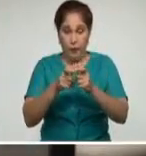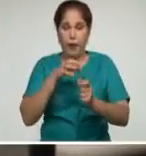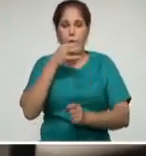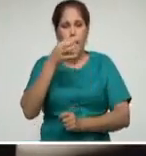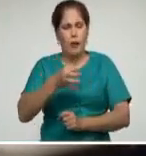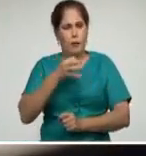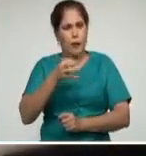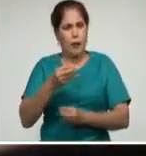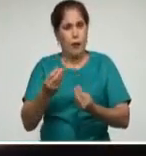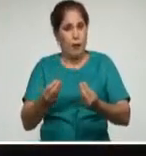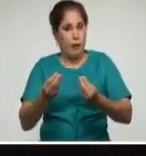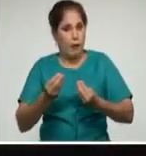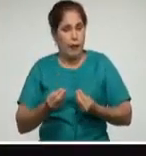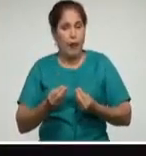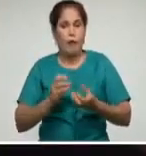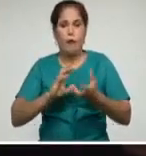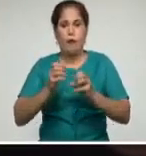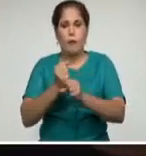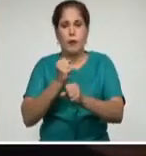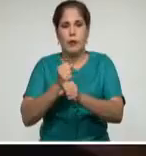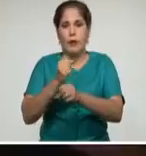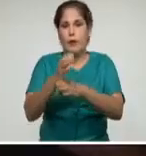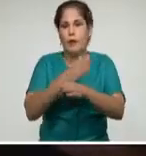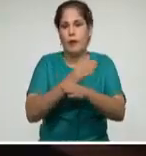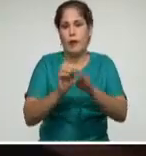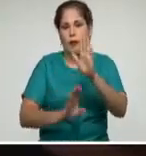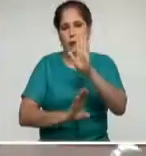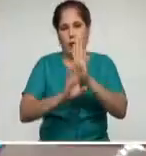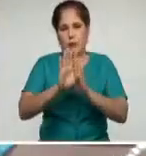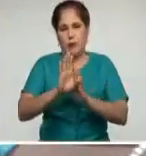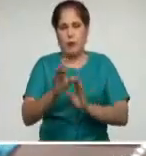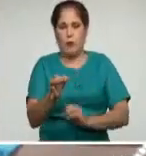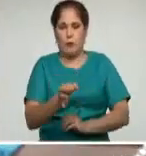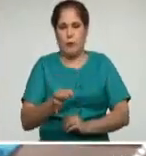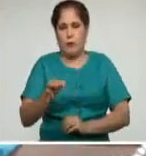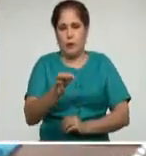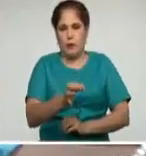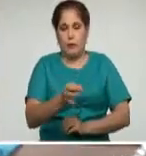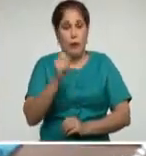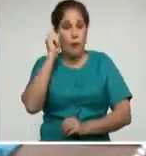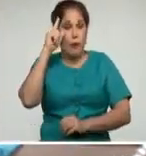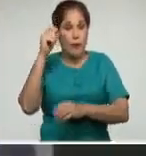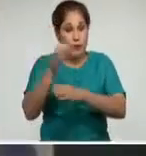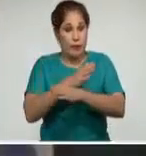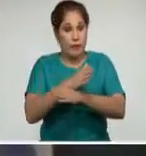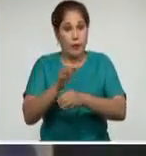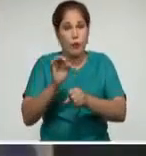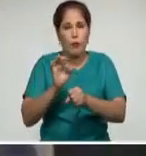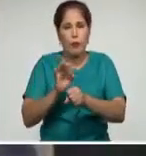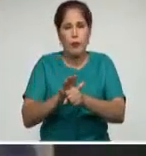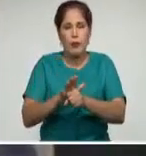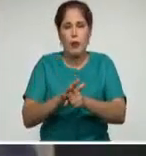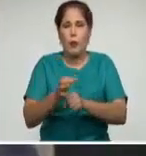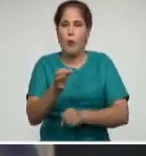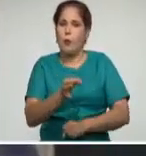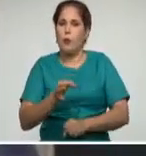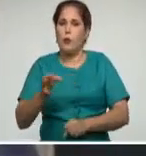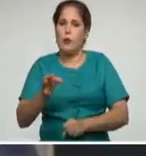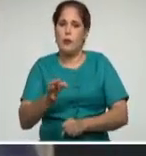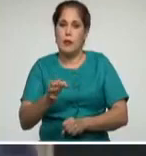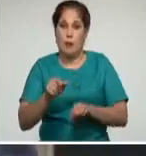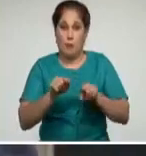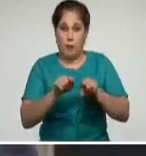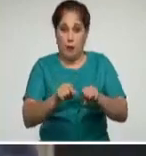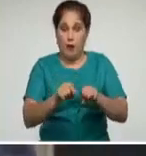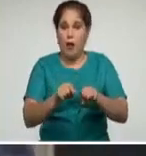cuánto aportan estas estrategias al desarrollo local, a extender estas experiencias que comenzaron por los territorios más complejos de la ciudad,